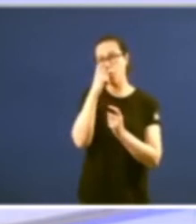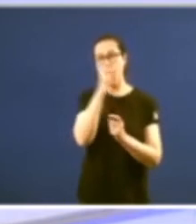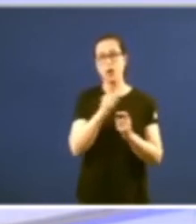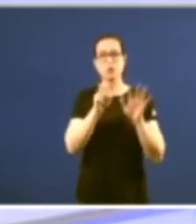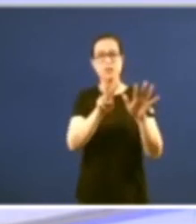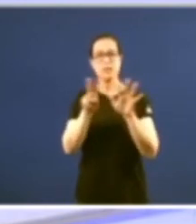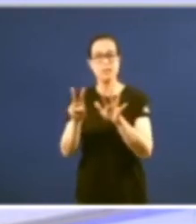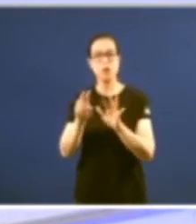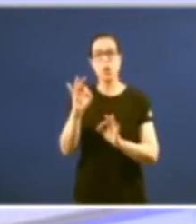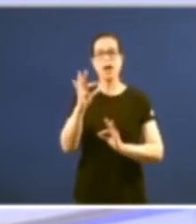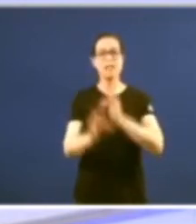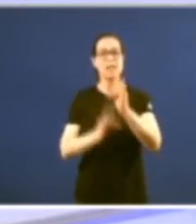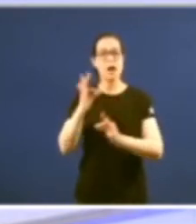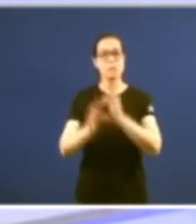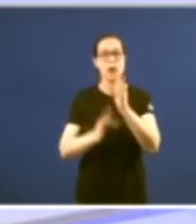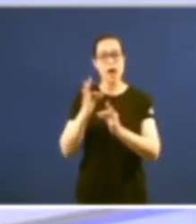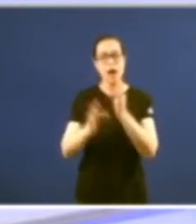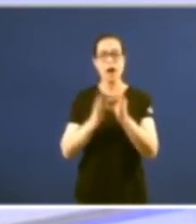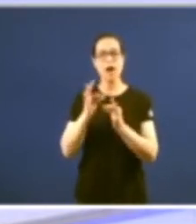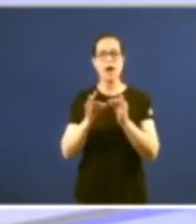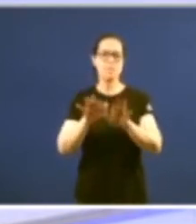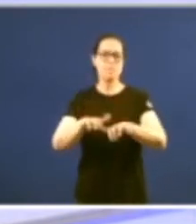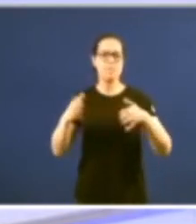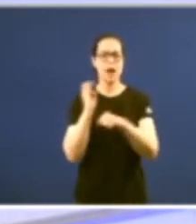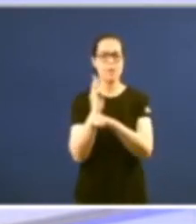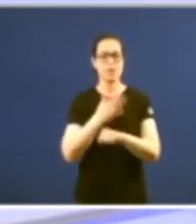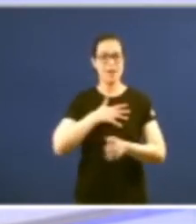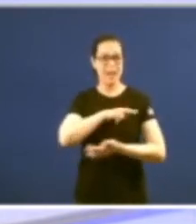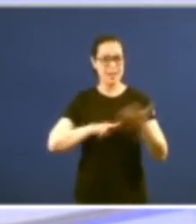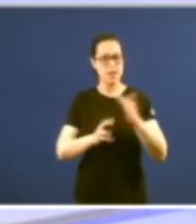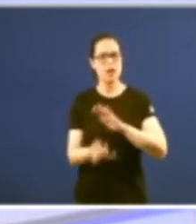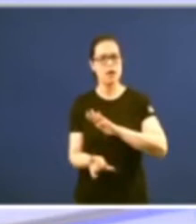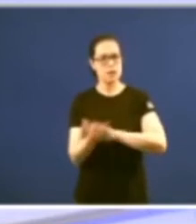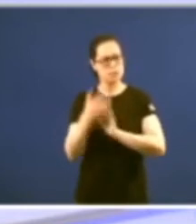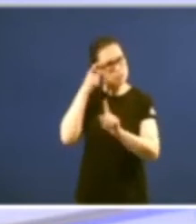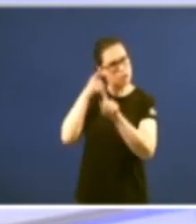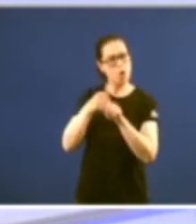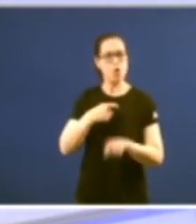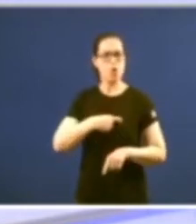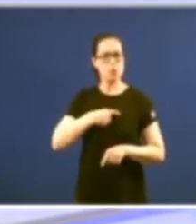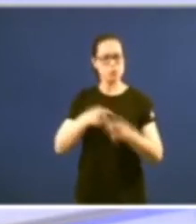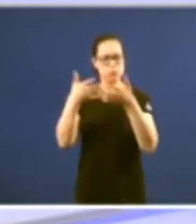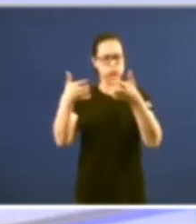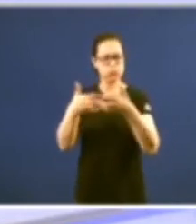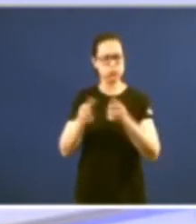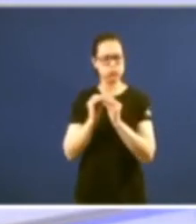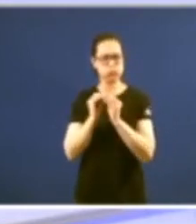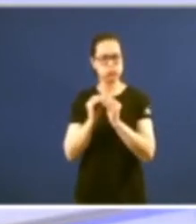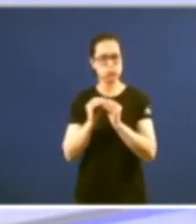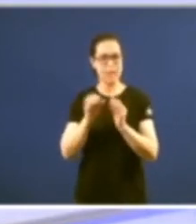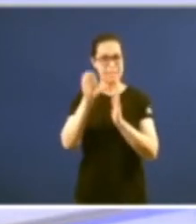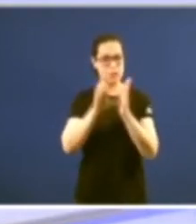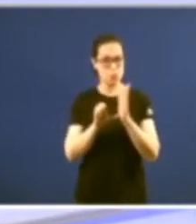Asamblea de Parlamentarios de Galicia de crear unha comisión especifica que elaborase o texto estatutario Foron esas